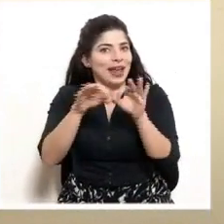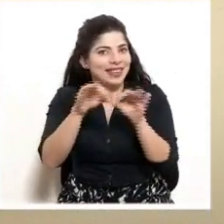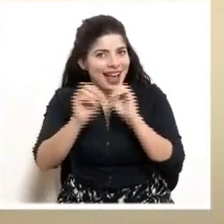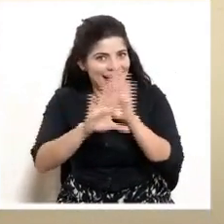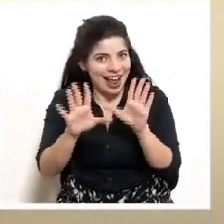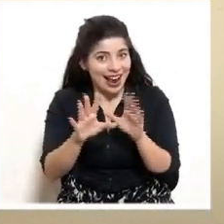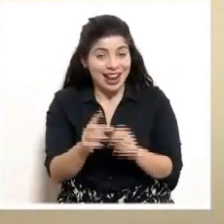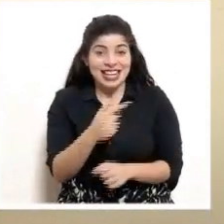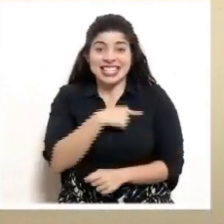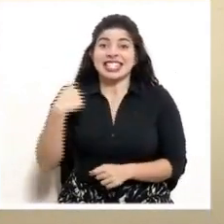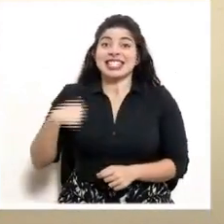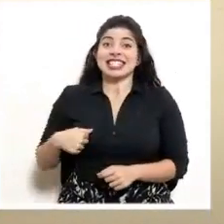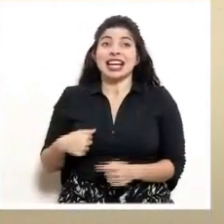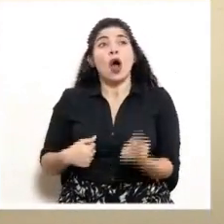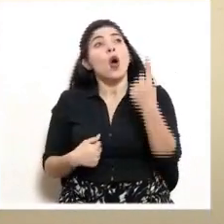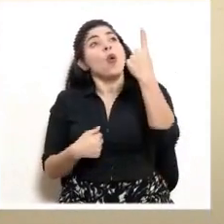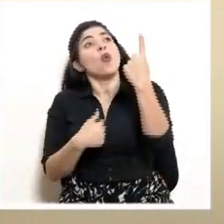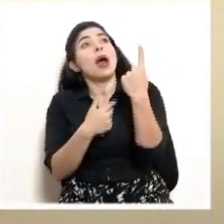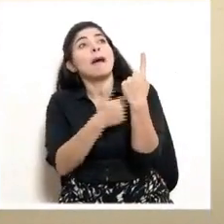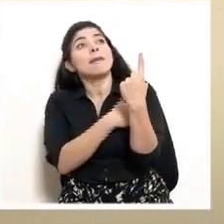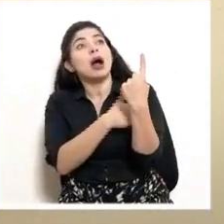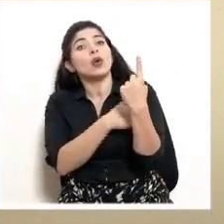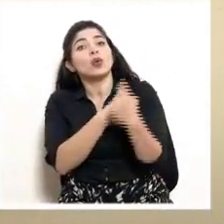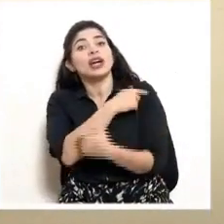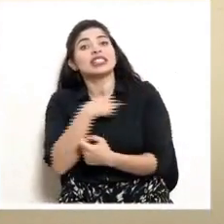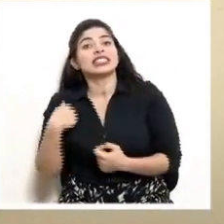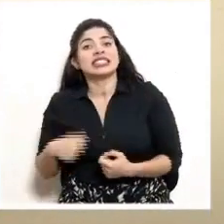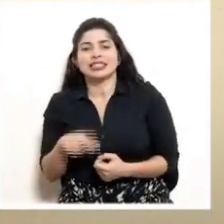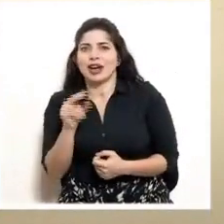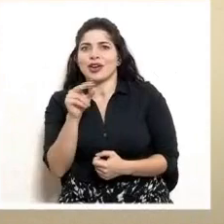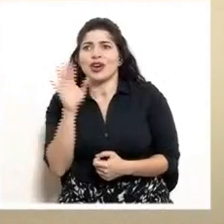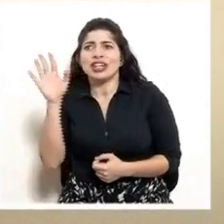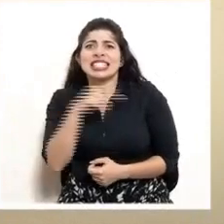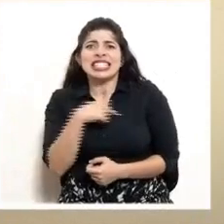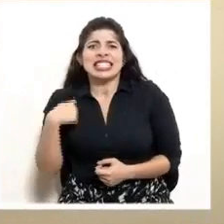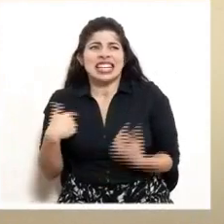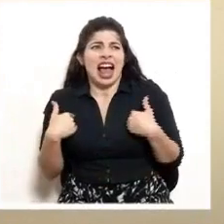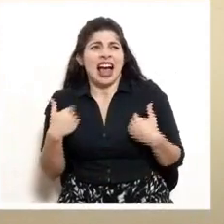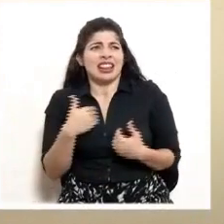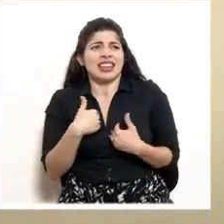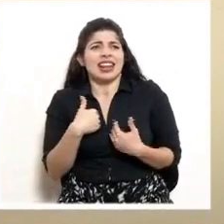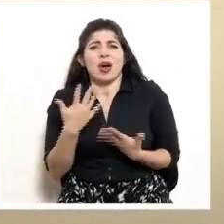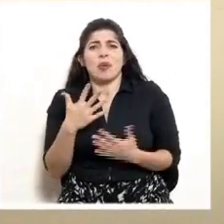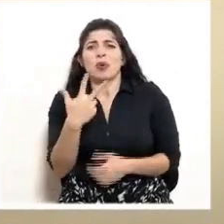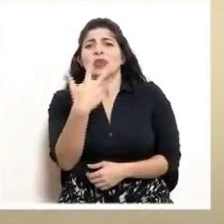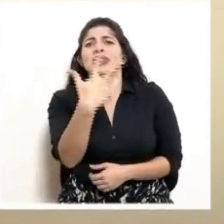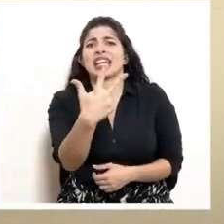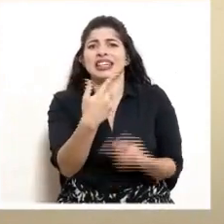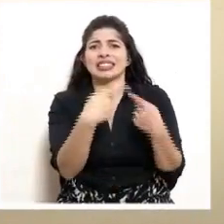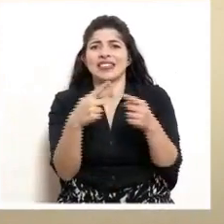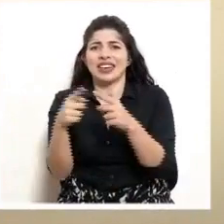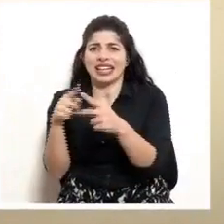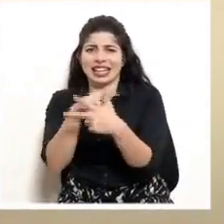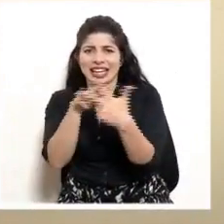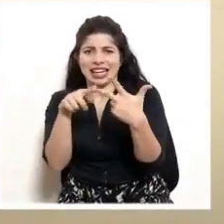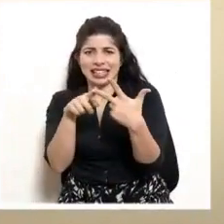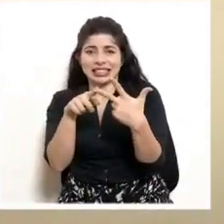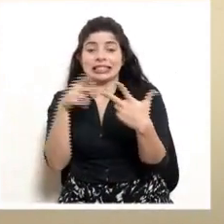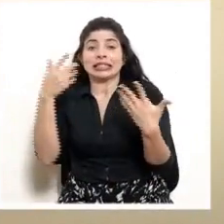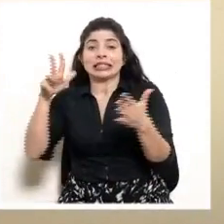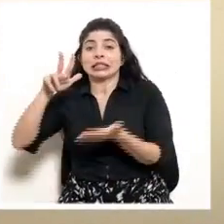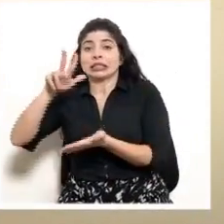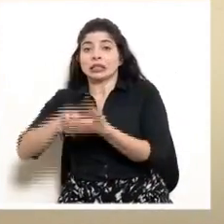no existe una vacuna china, como decir, solo una. Hay, entiendo, por lo menos tres. Y la que se aprobó fue una